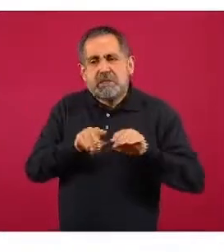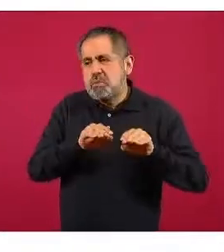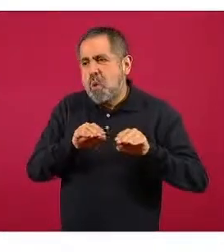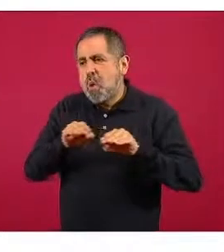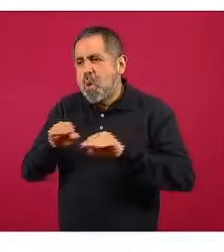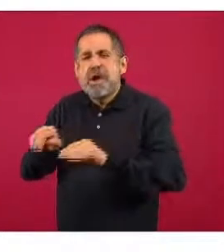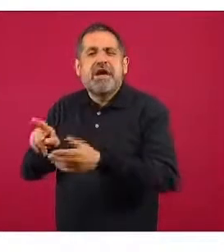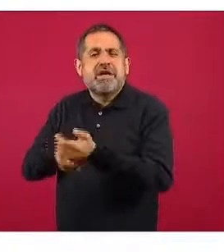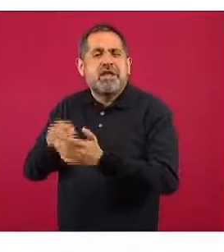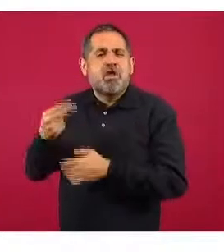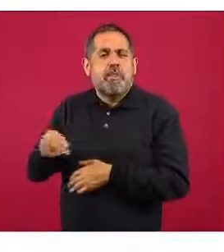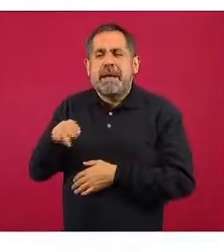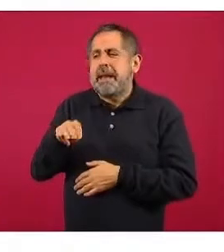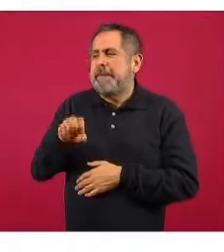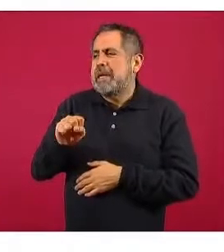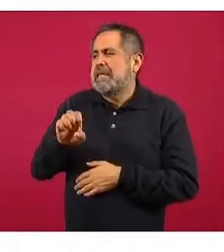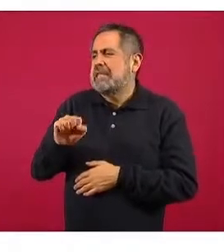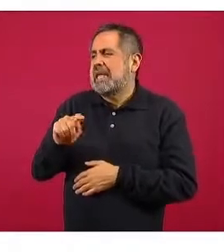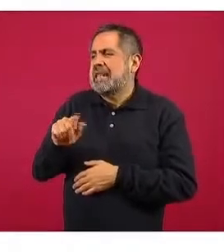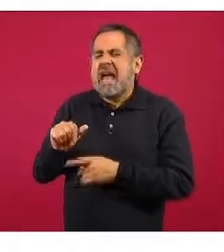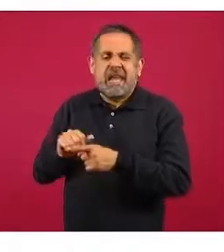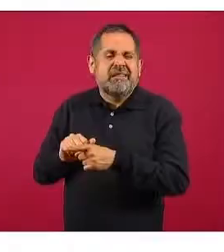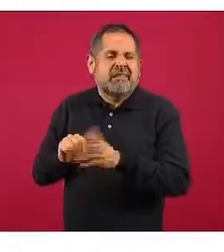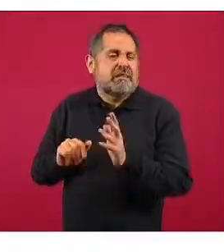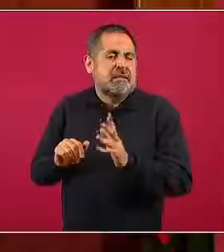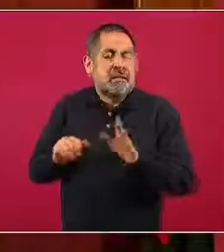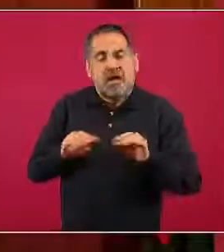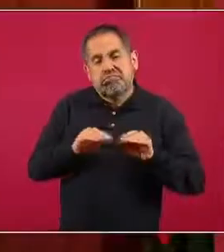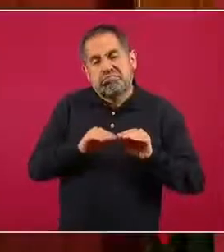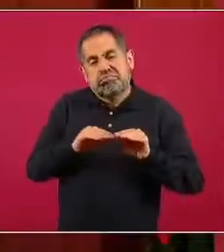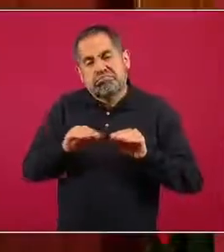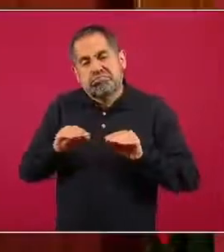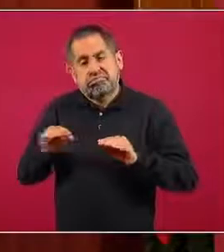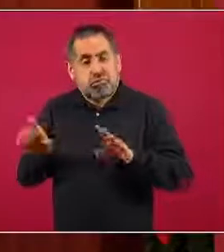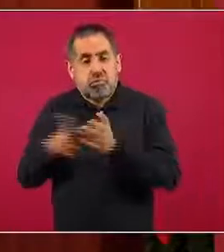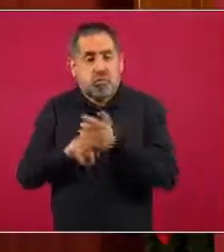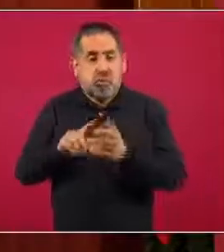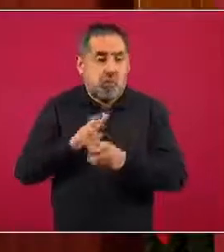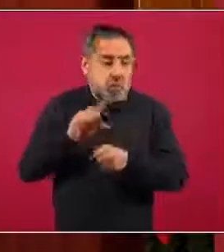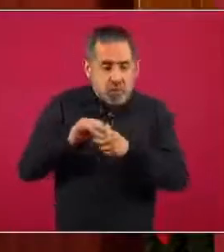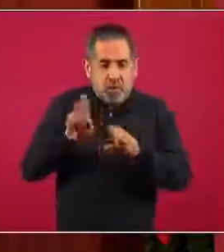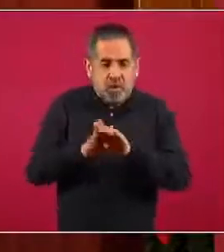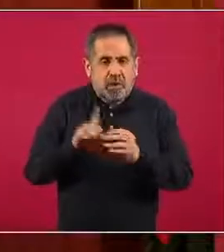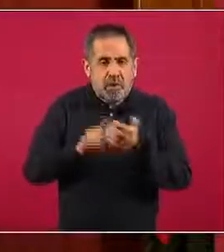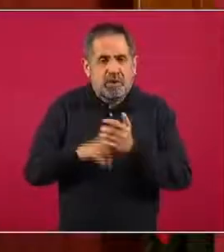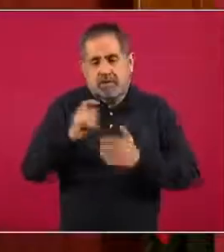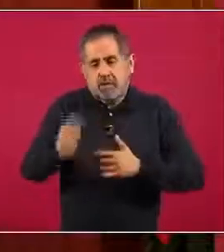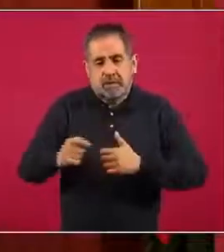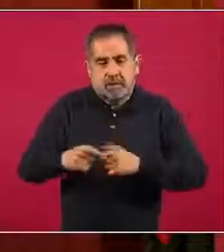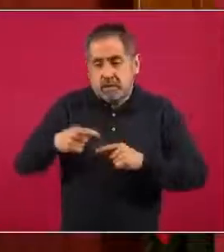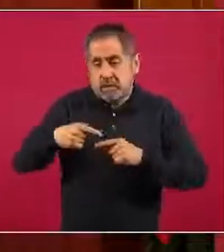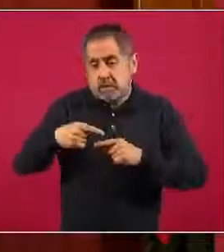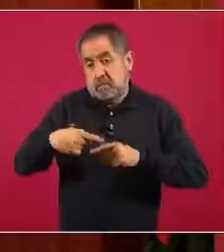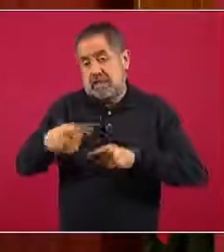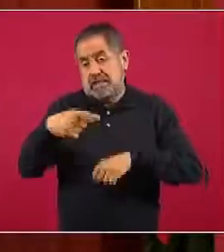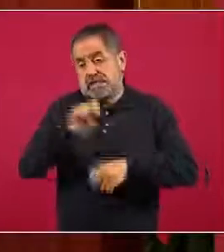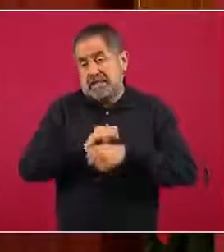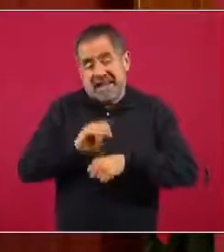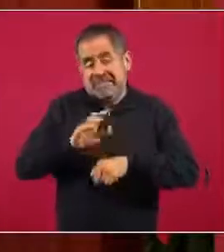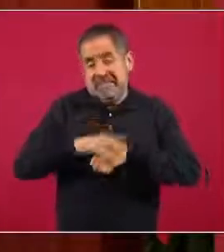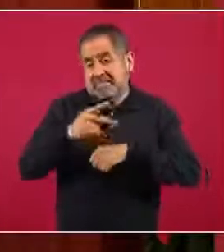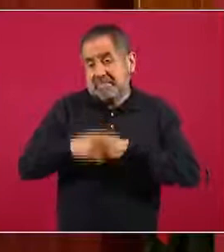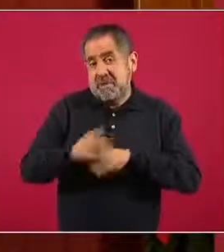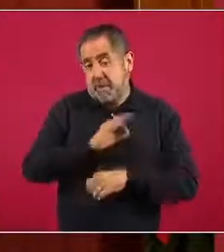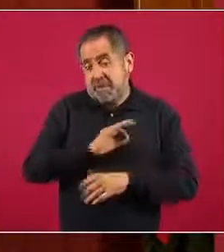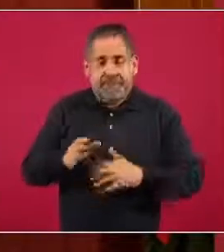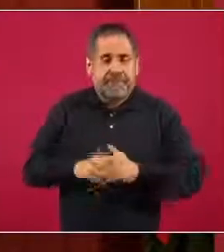pudiera significar la posibilidad o el riesgo de un incremento en siguientes semanas. Así también América